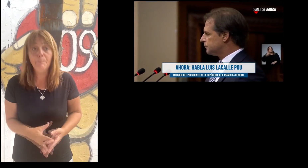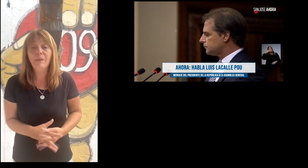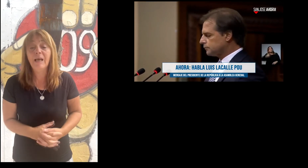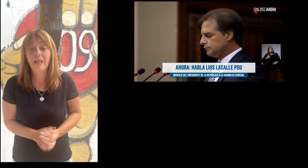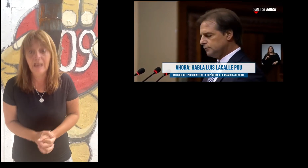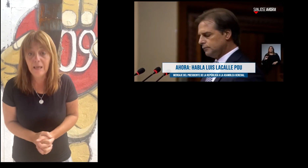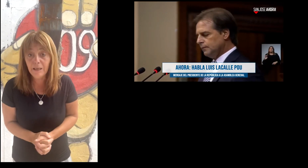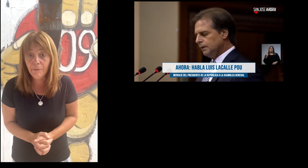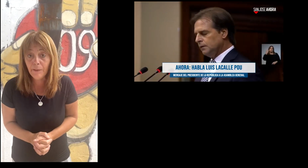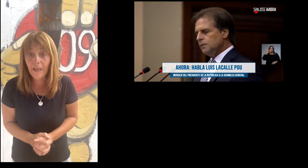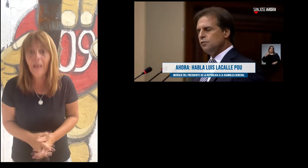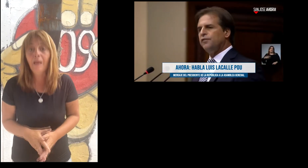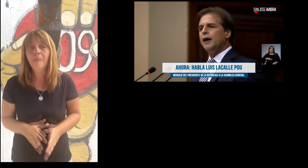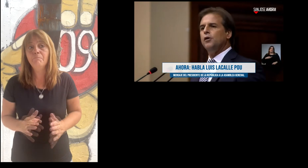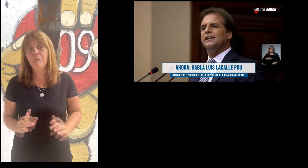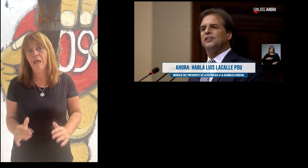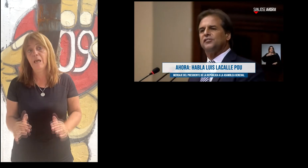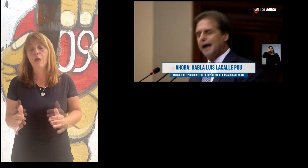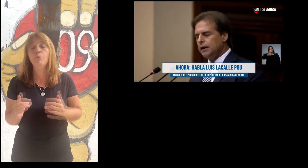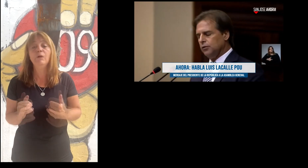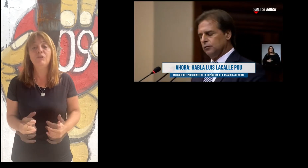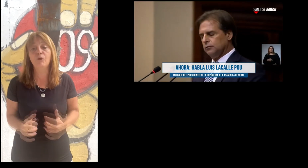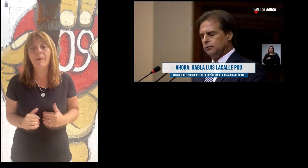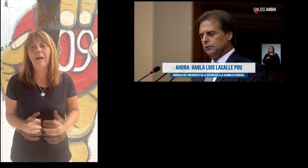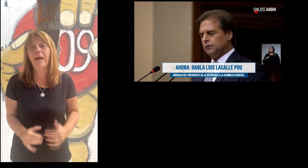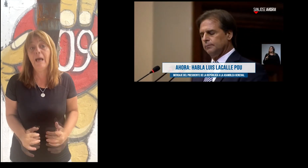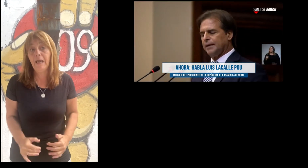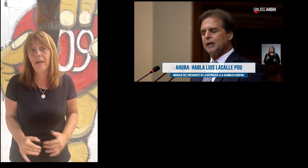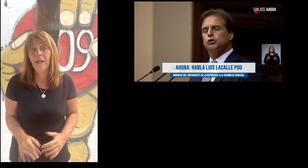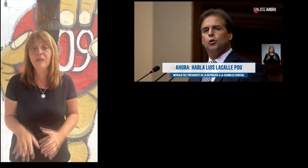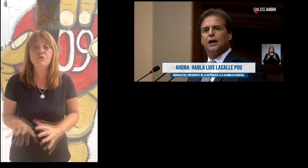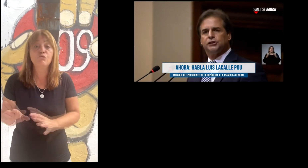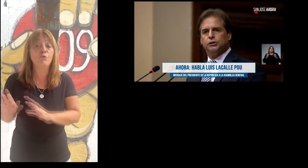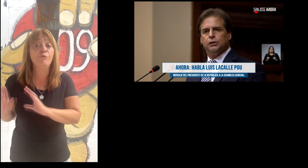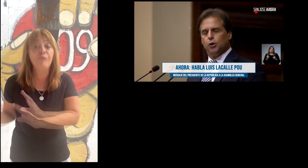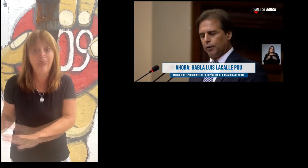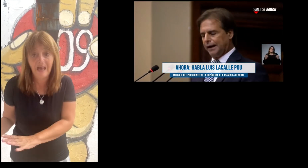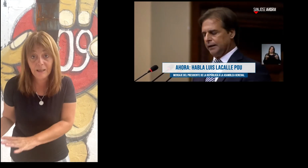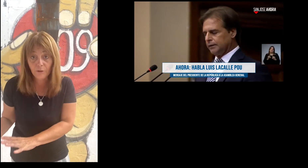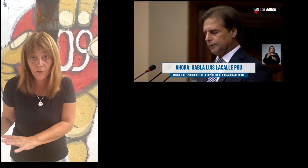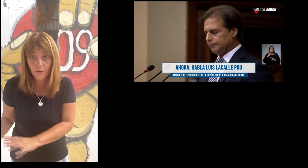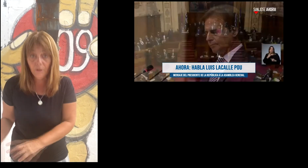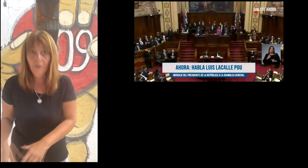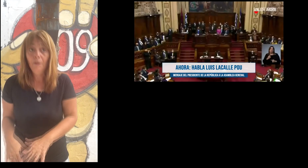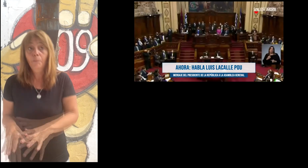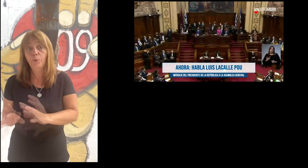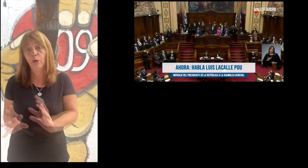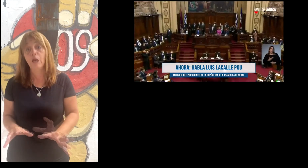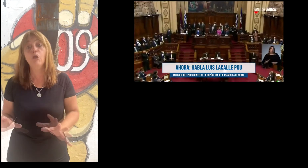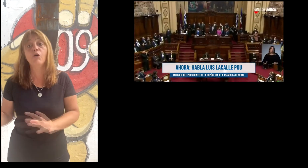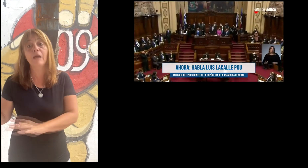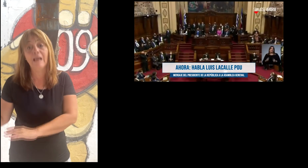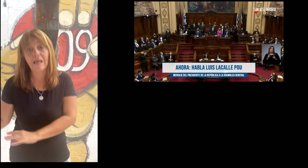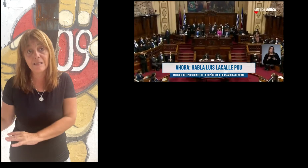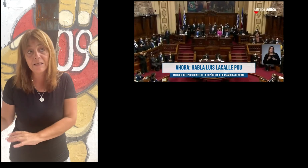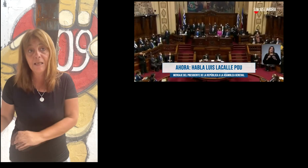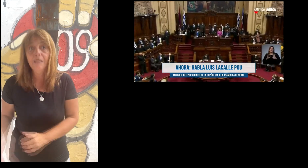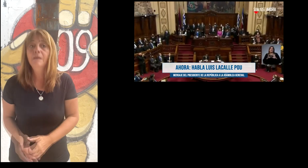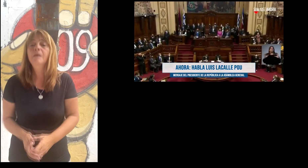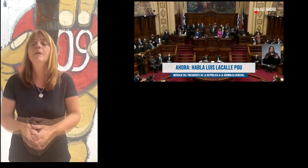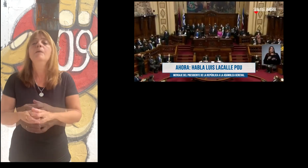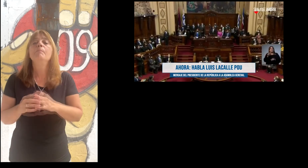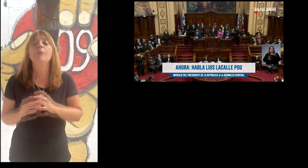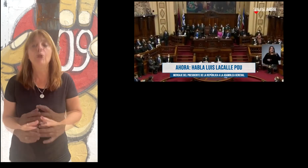con medicamentos, por favor. Con razón. En la mayoría de las policlínicas hoy no hay medicamentos, porque eso también es cierto.